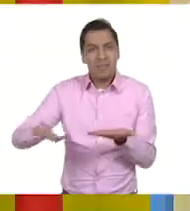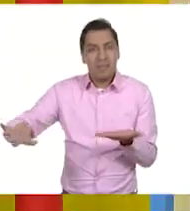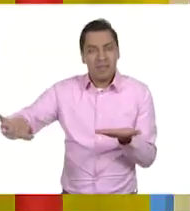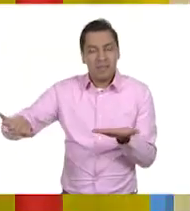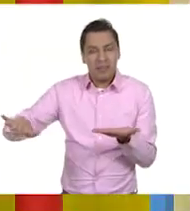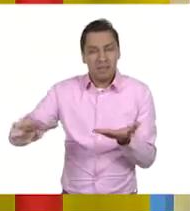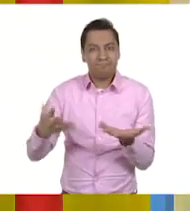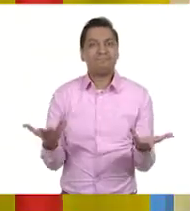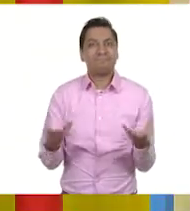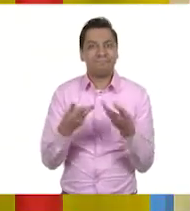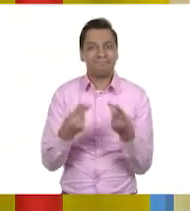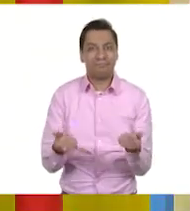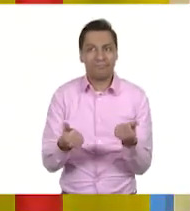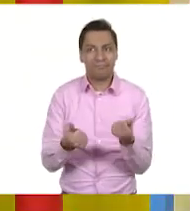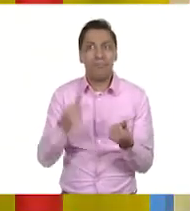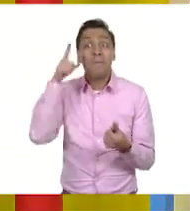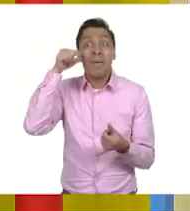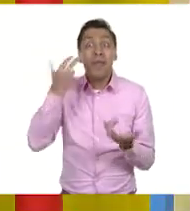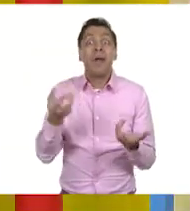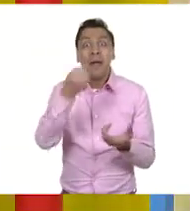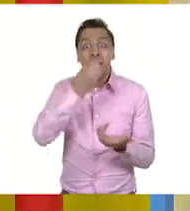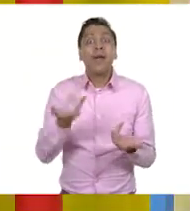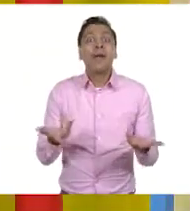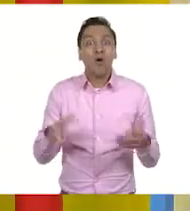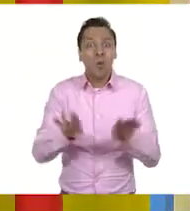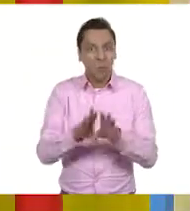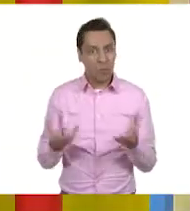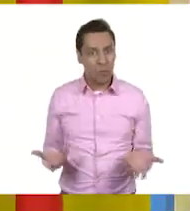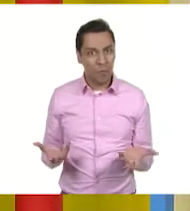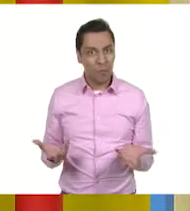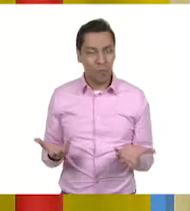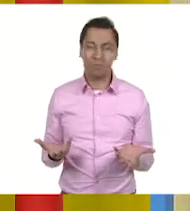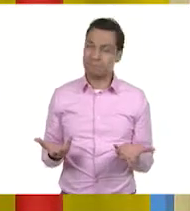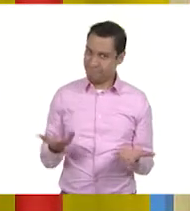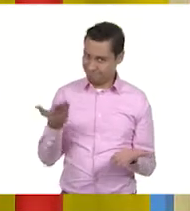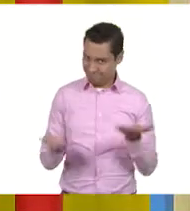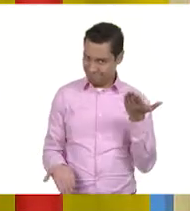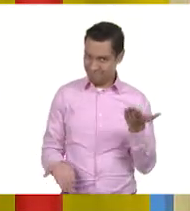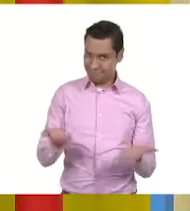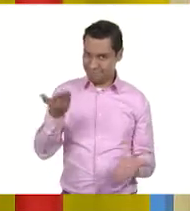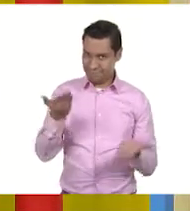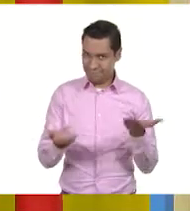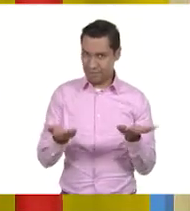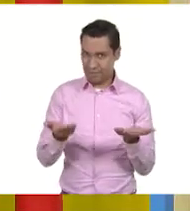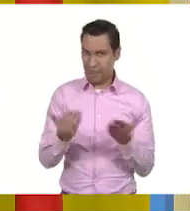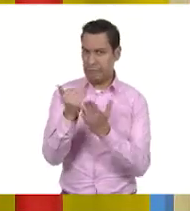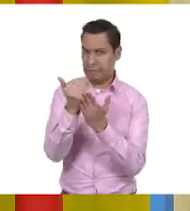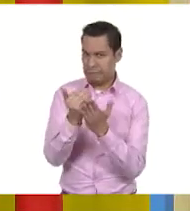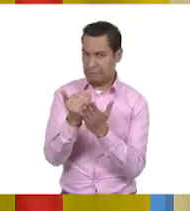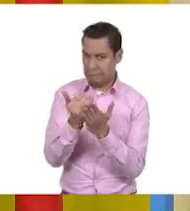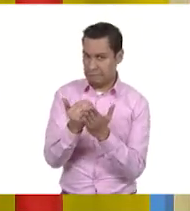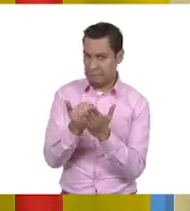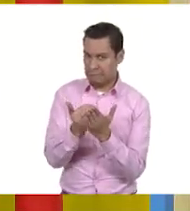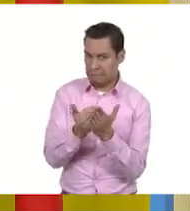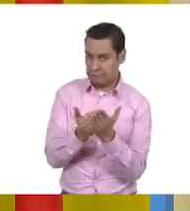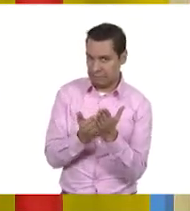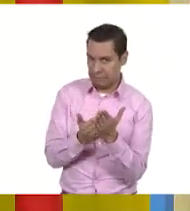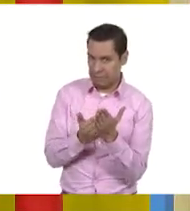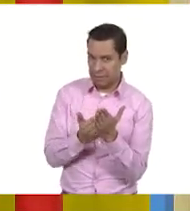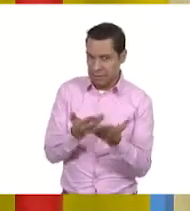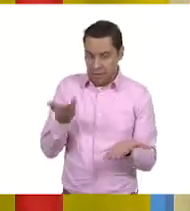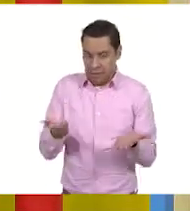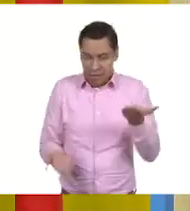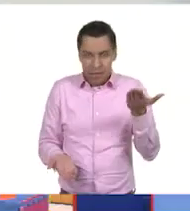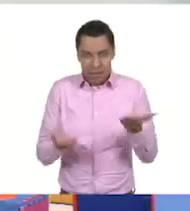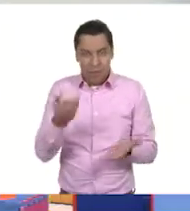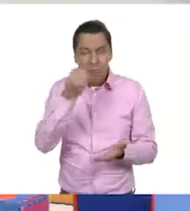que hoy sí como y mañana no? ¿O será que puedo disminuir algunas cosas para lograr